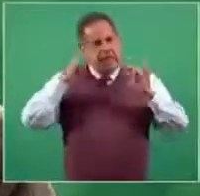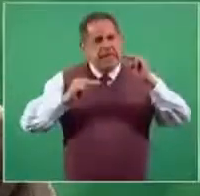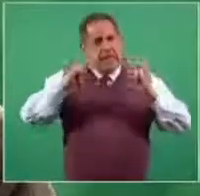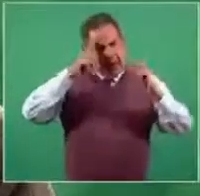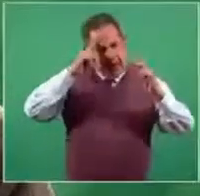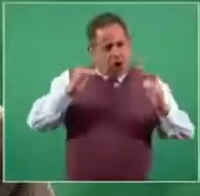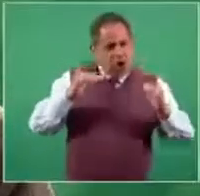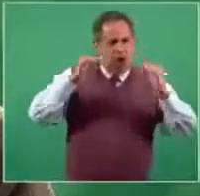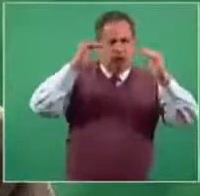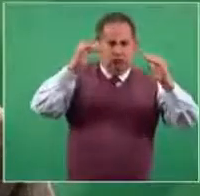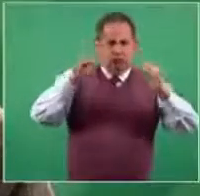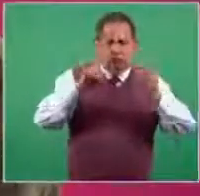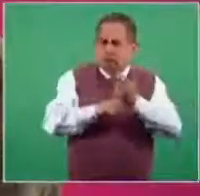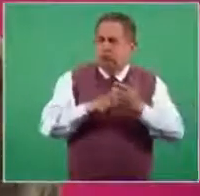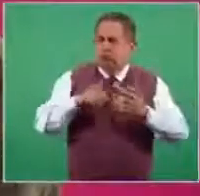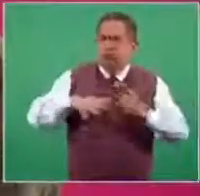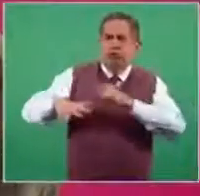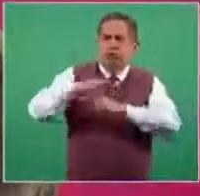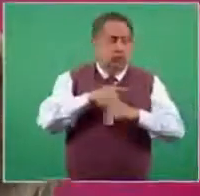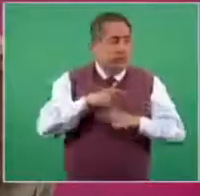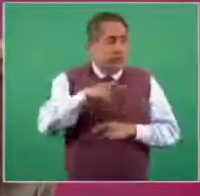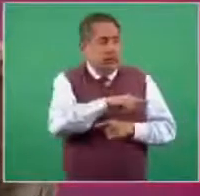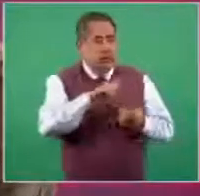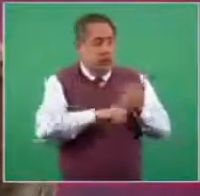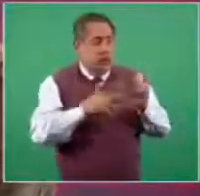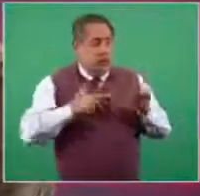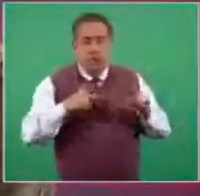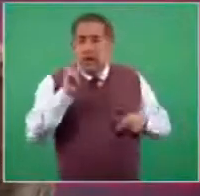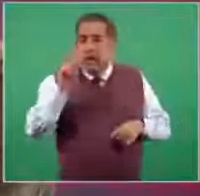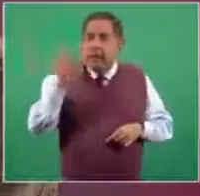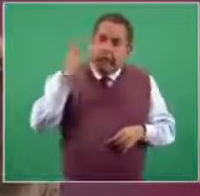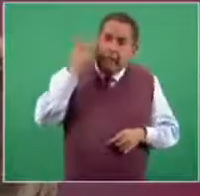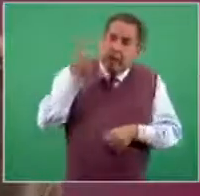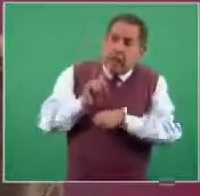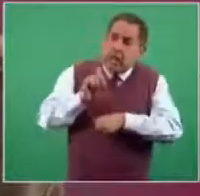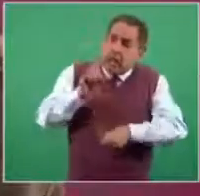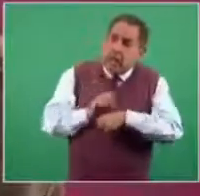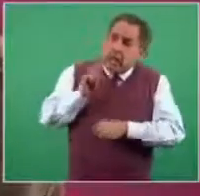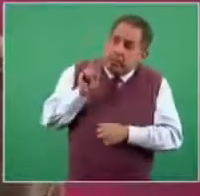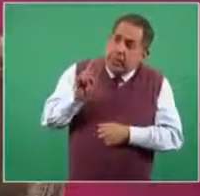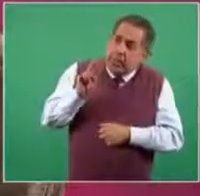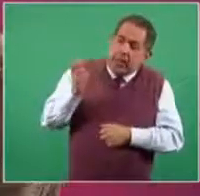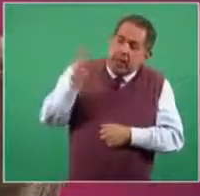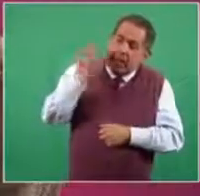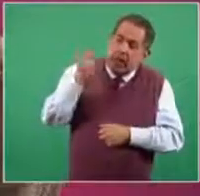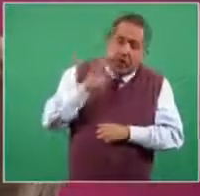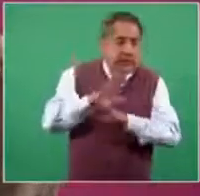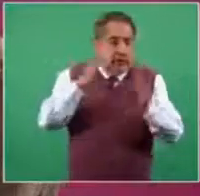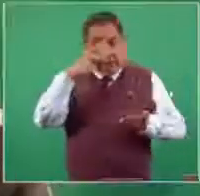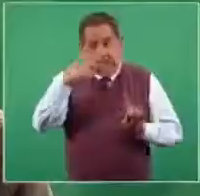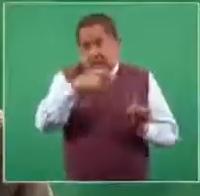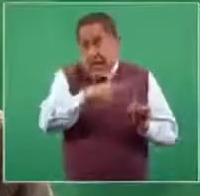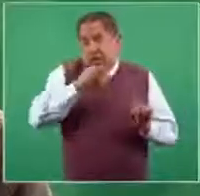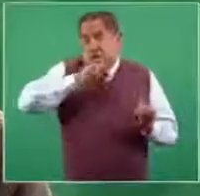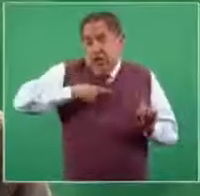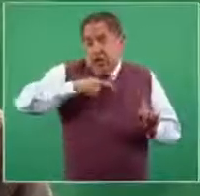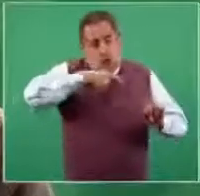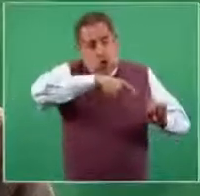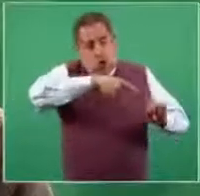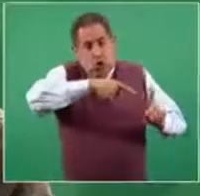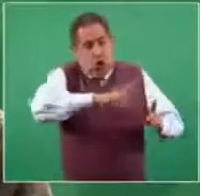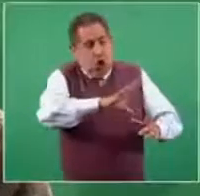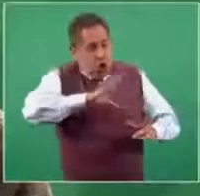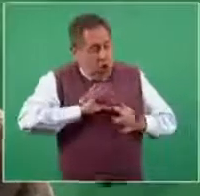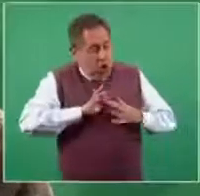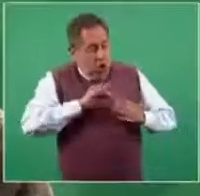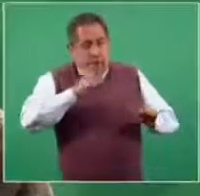específicos sobre la contestación de la epidemia, que ve esta conferencia de prensa todos los días, según esa misma persona me